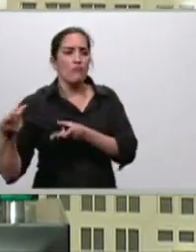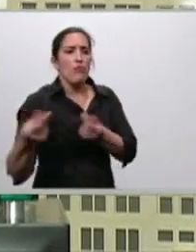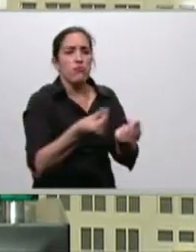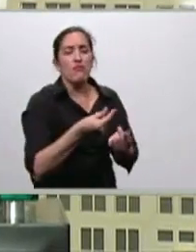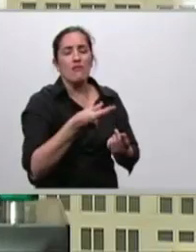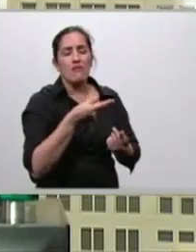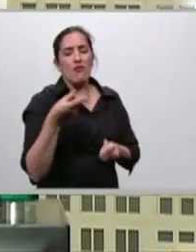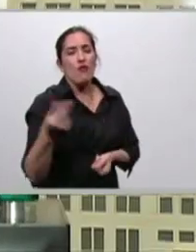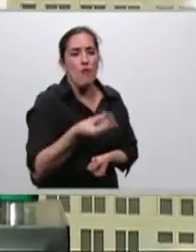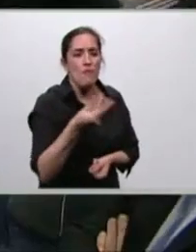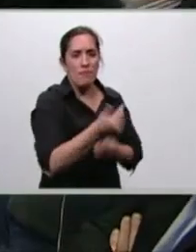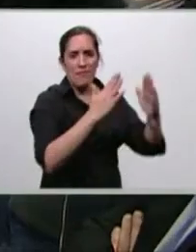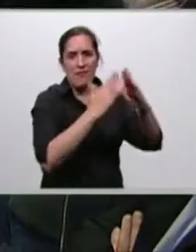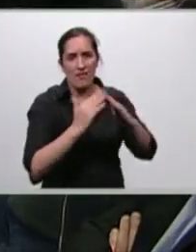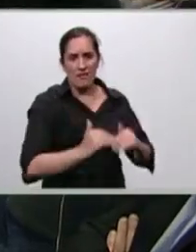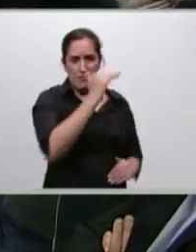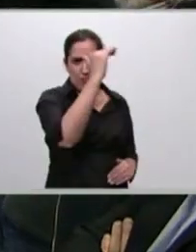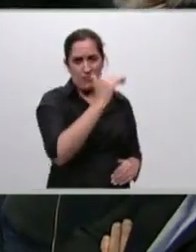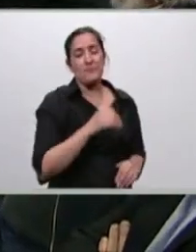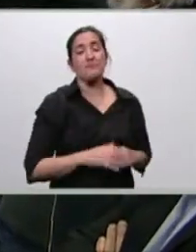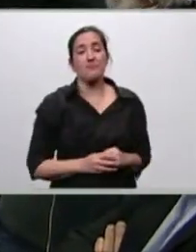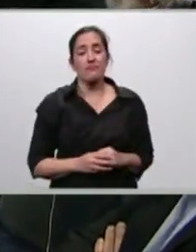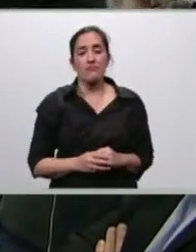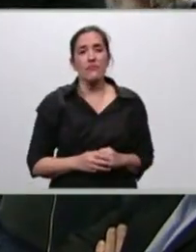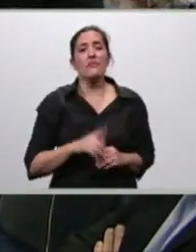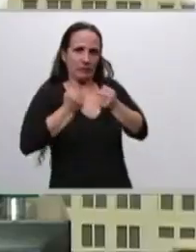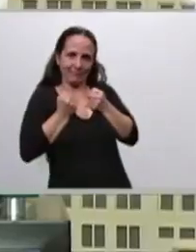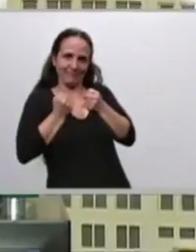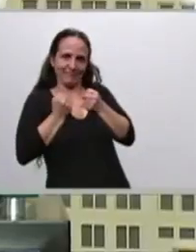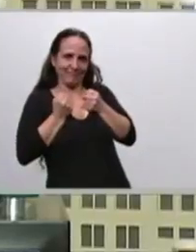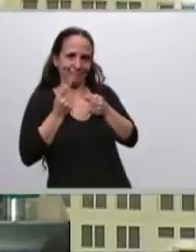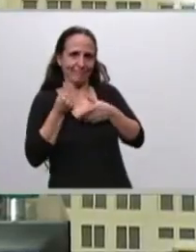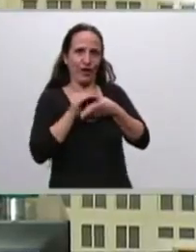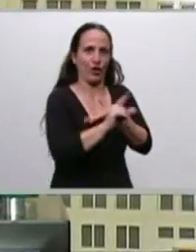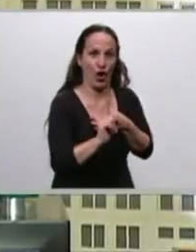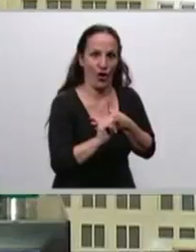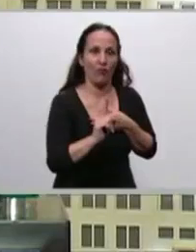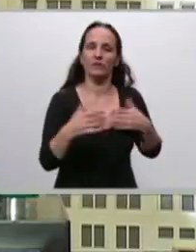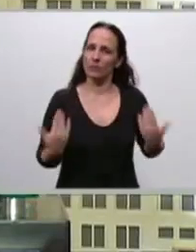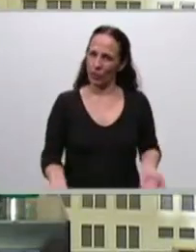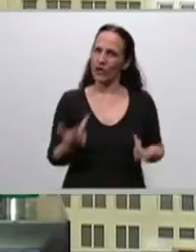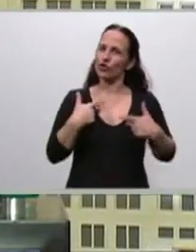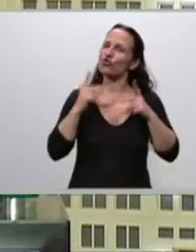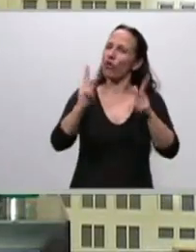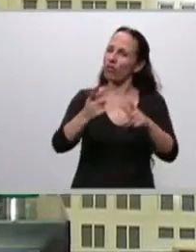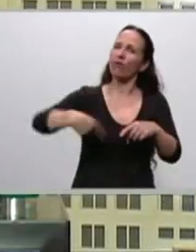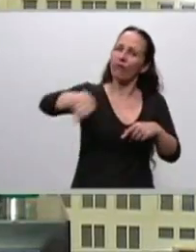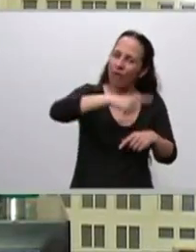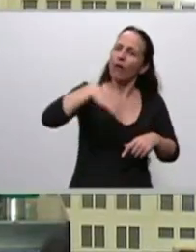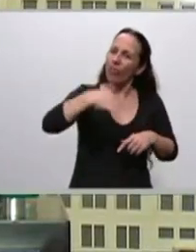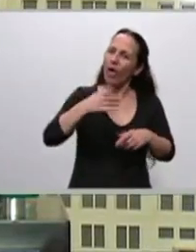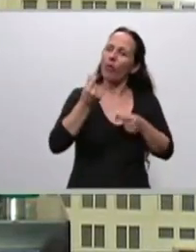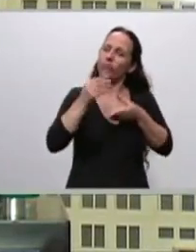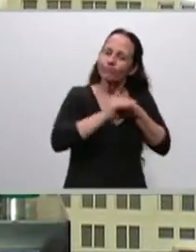Y de hasta el 0,2% por el servicio de pago. Hay que invertir y seguir apostando al país. No